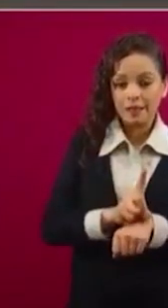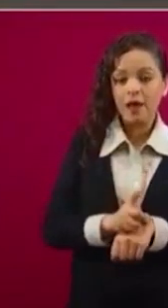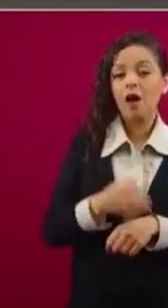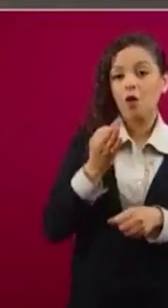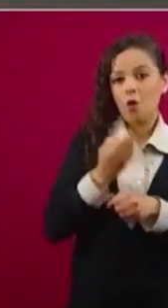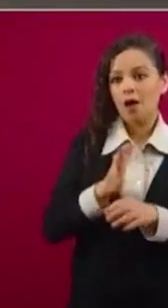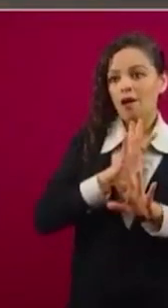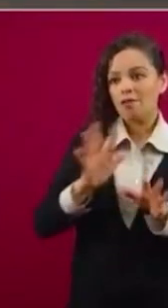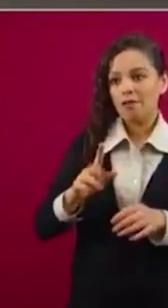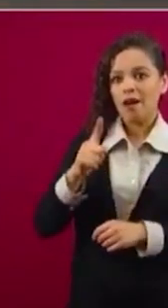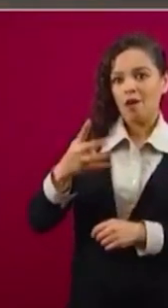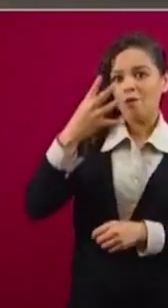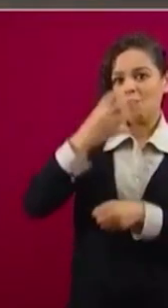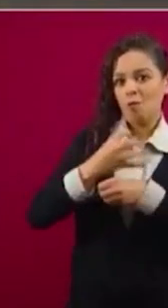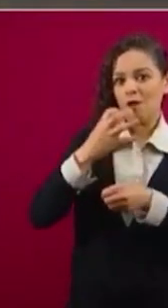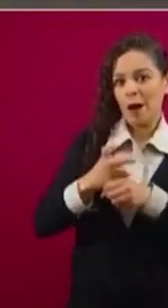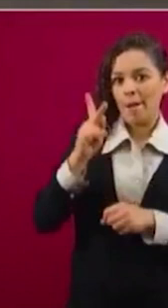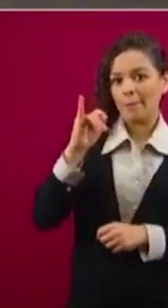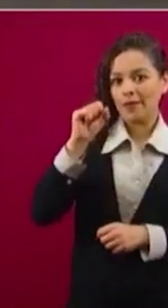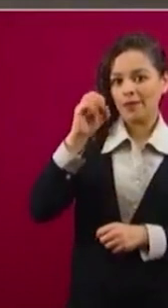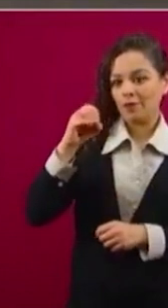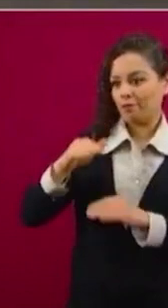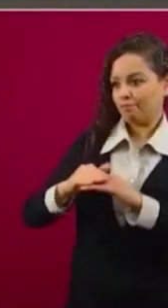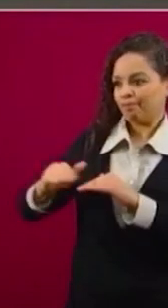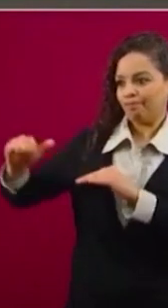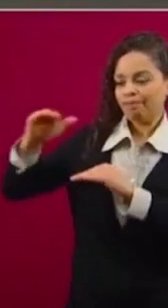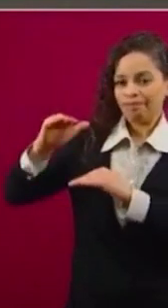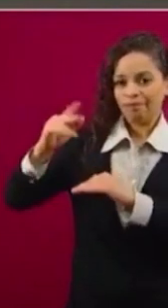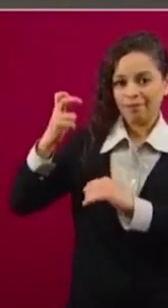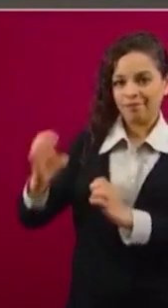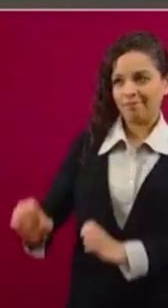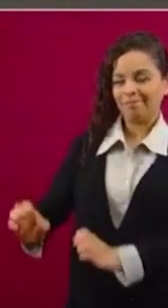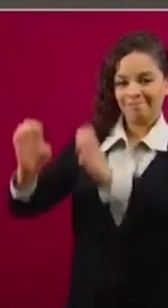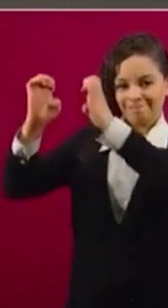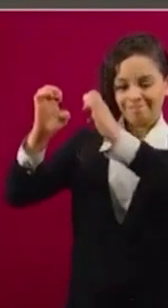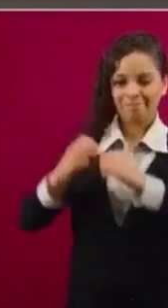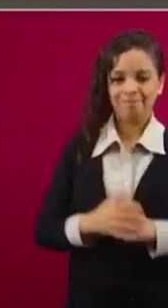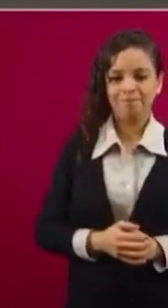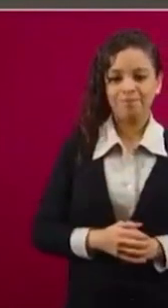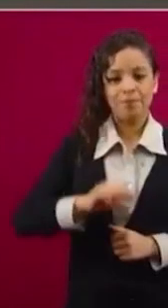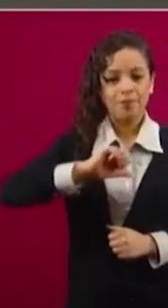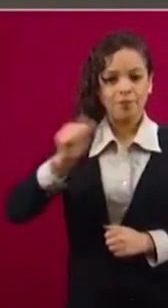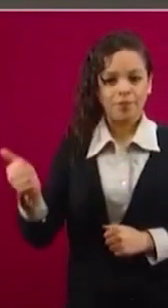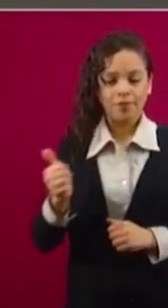piso de nuestra torre latinoamericana. Ahora, si pasan a la siguiente, por favor.